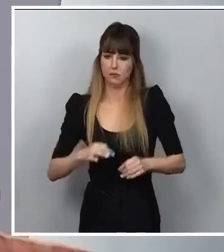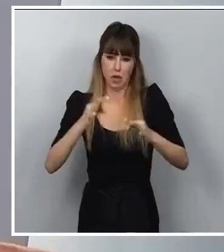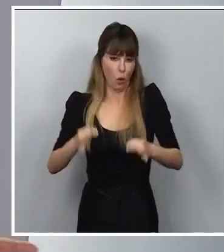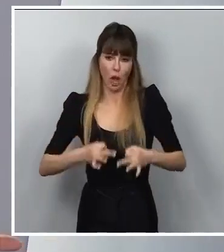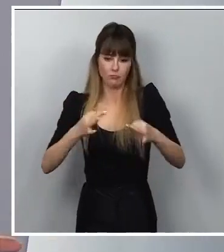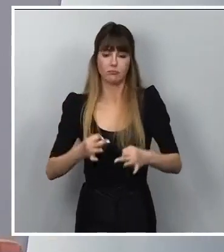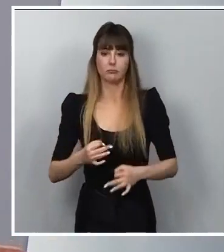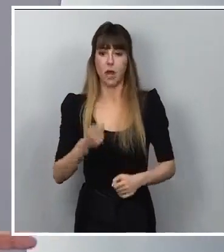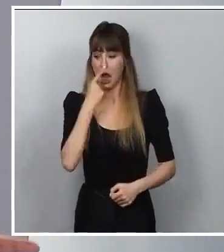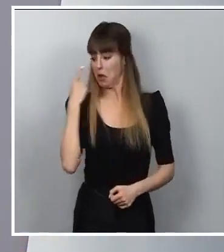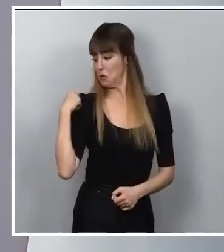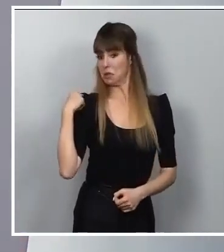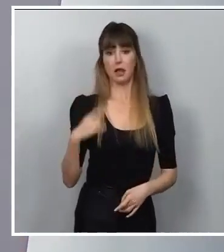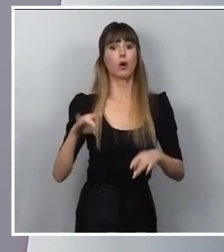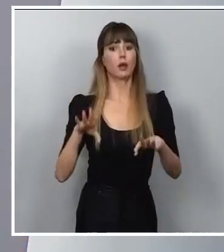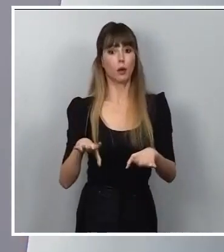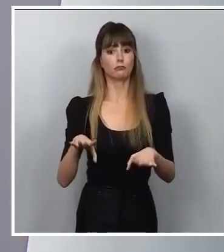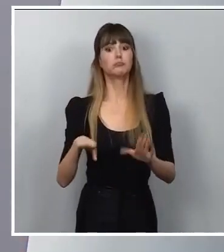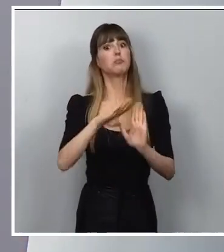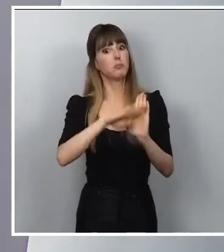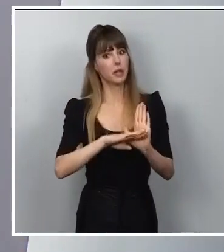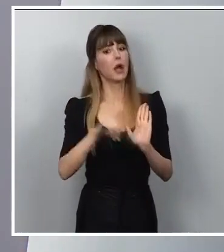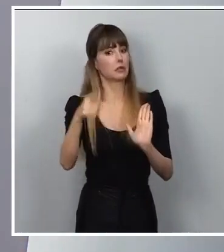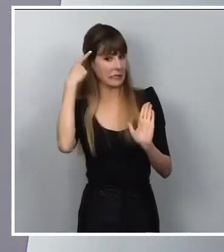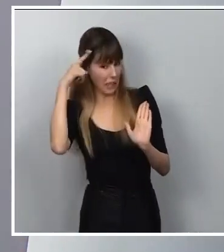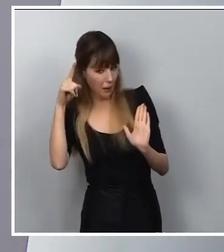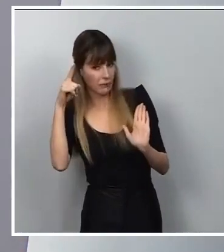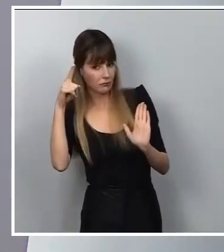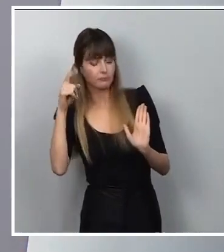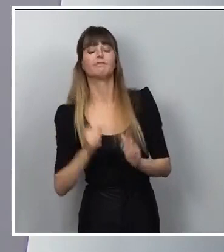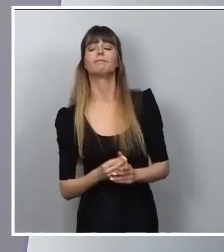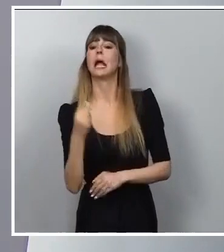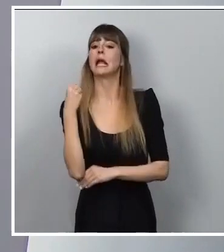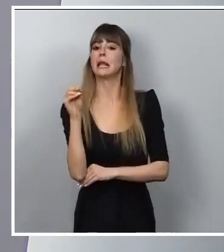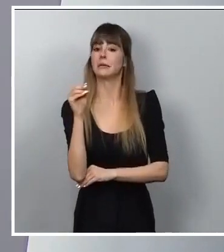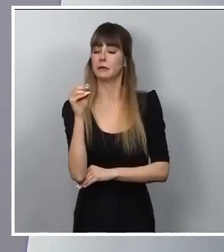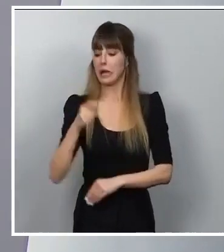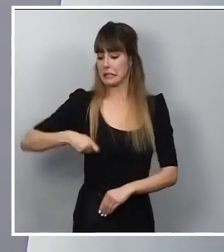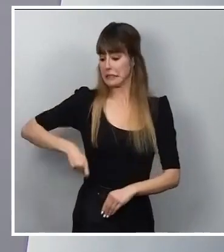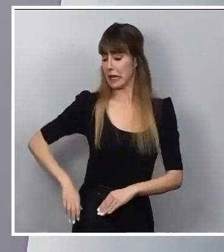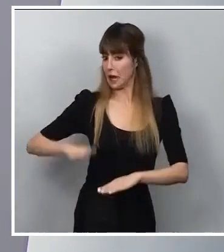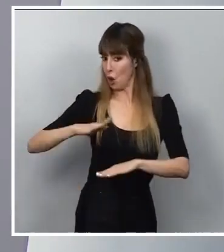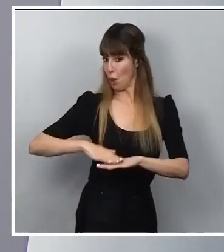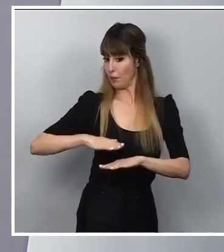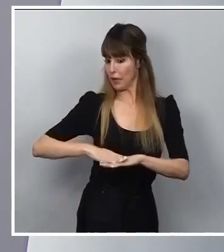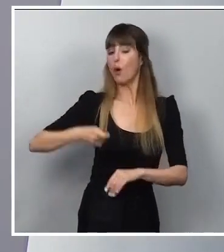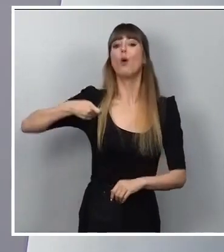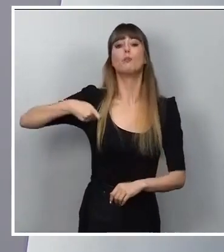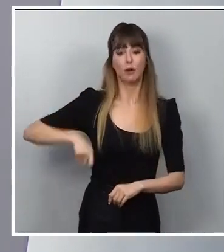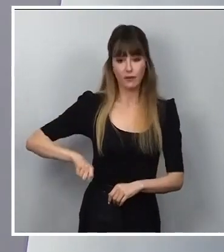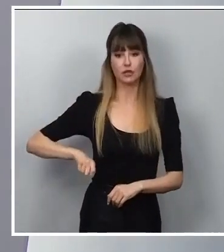que hicimos en el año pasado, por eso es una medida que ya ustedes conocen, el incremento del salario mínimo interprofesional